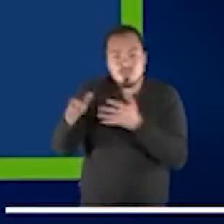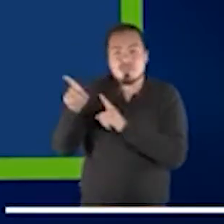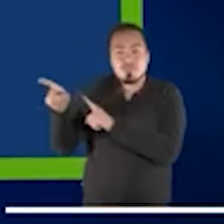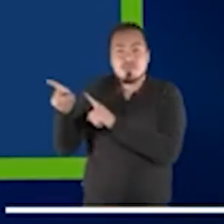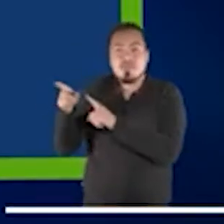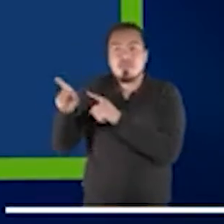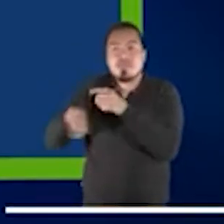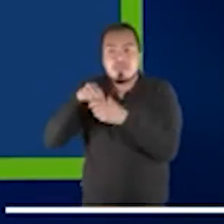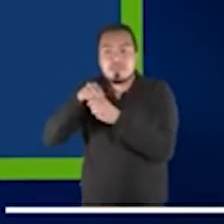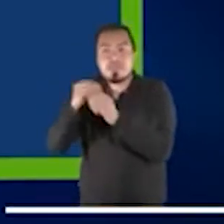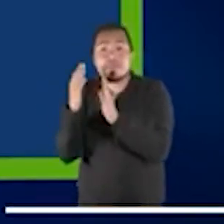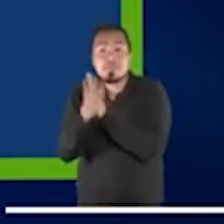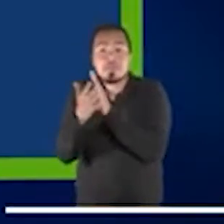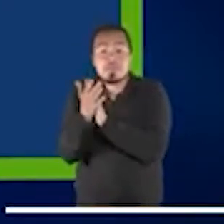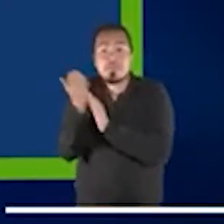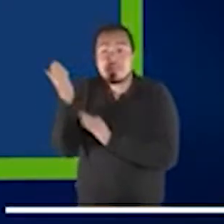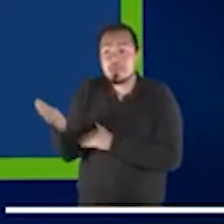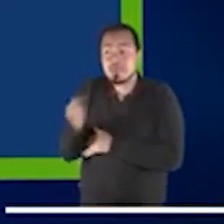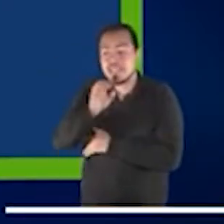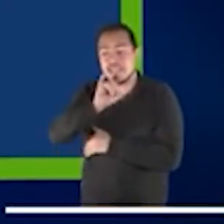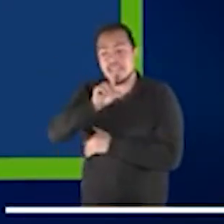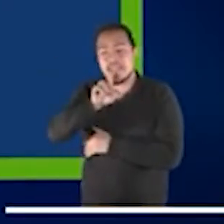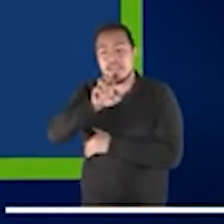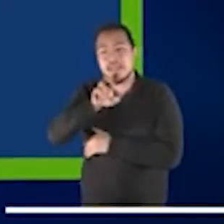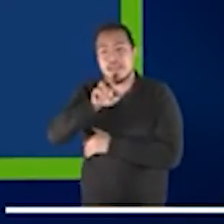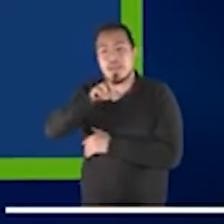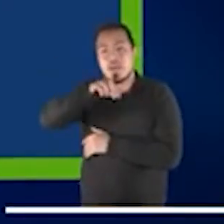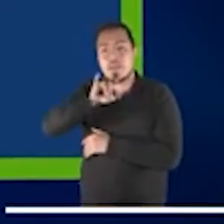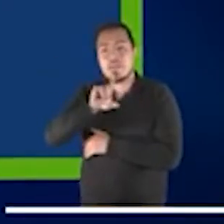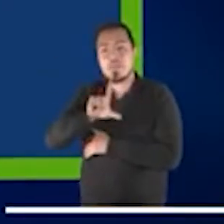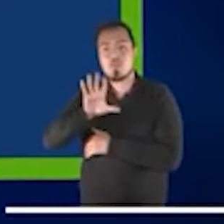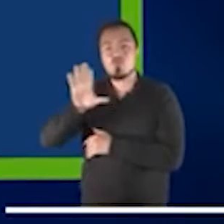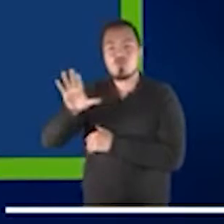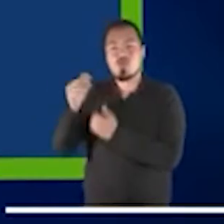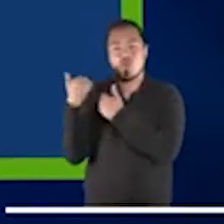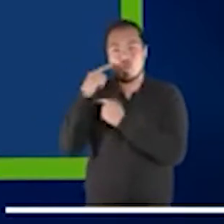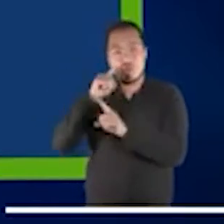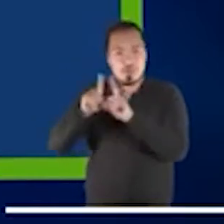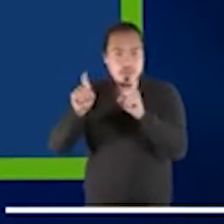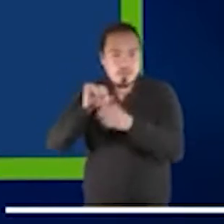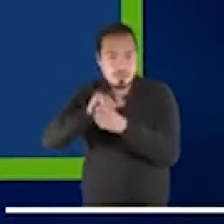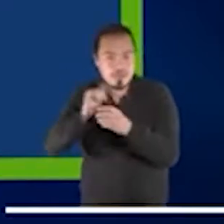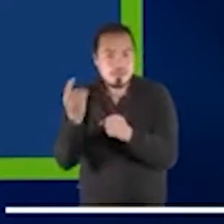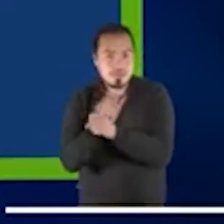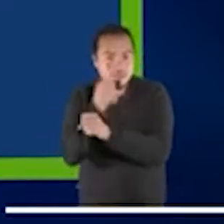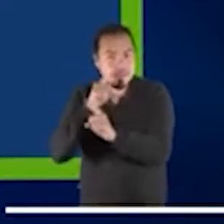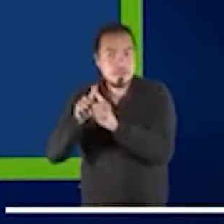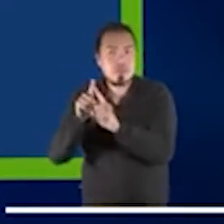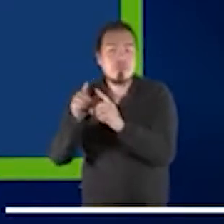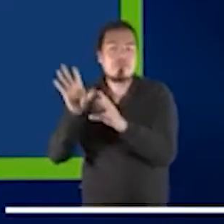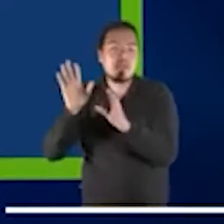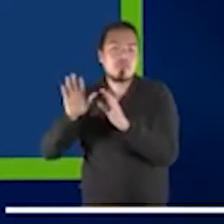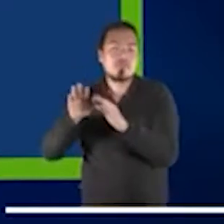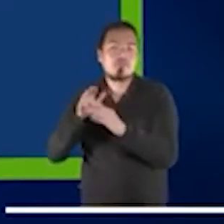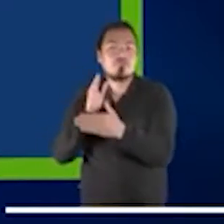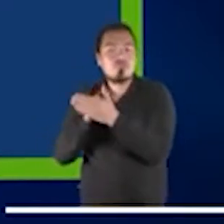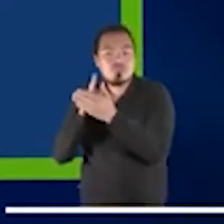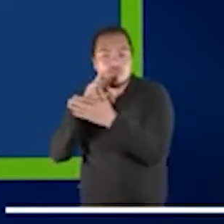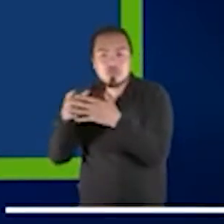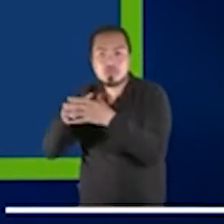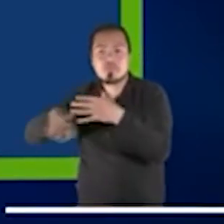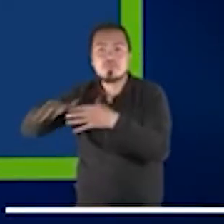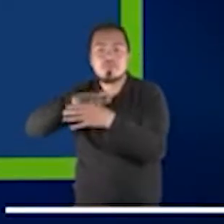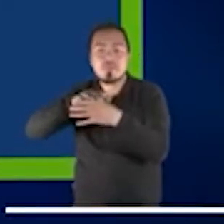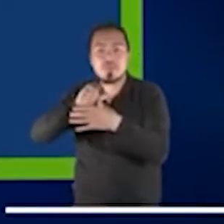Danud, el INADUD, el Instituto de Naciones Unidas en Contra de la Droga y el Crimen, basado en